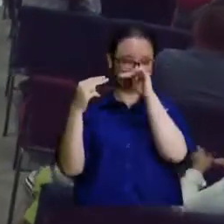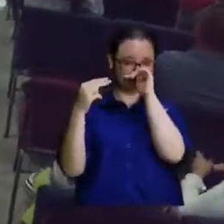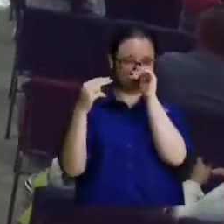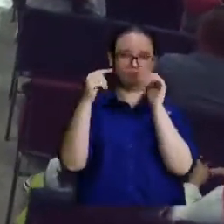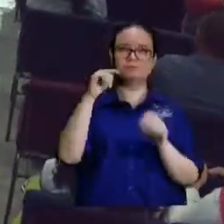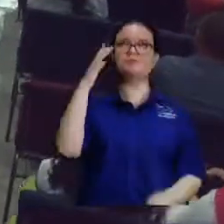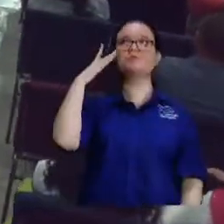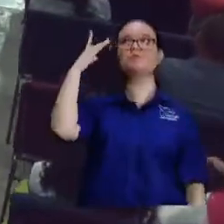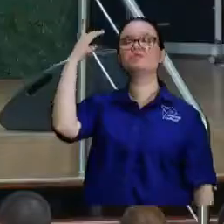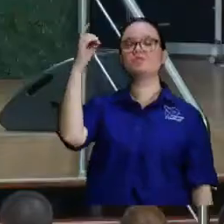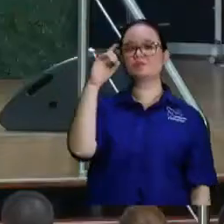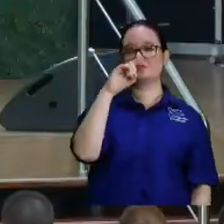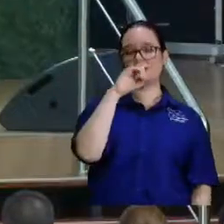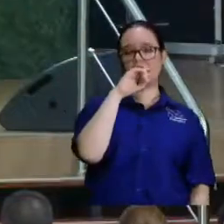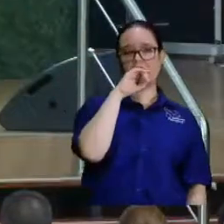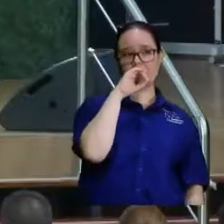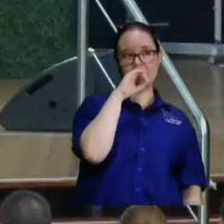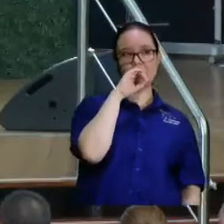celoso